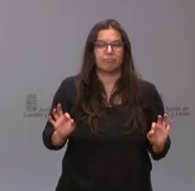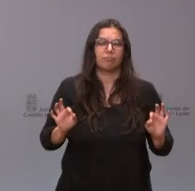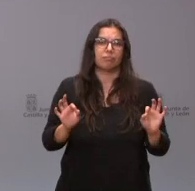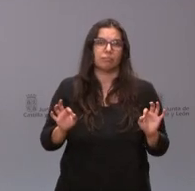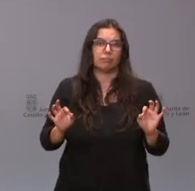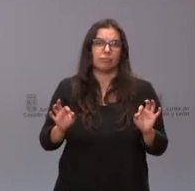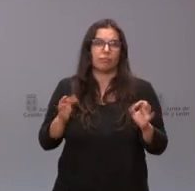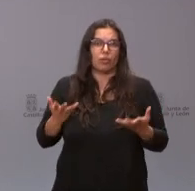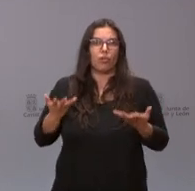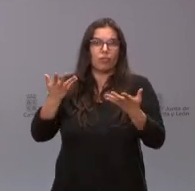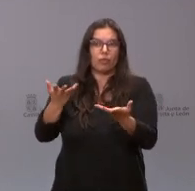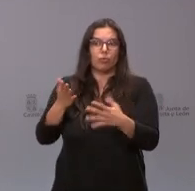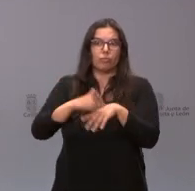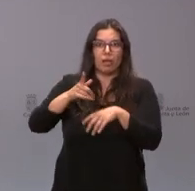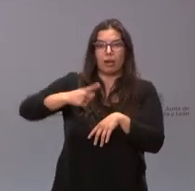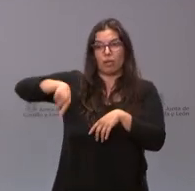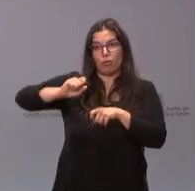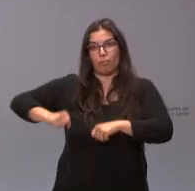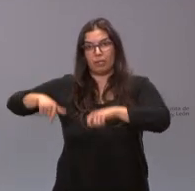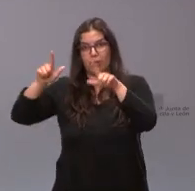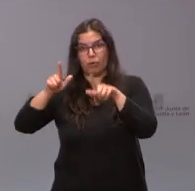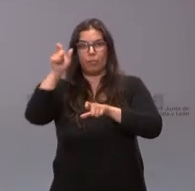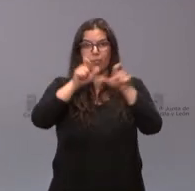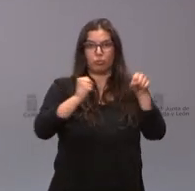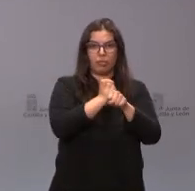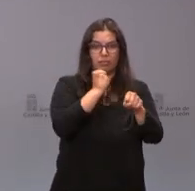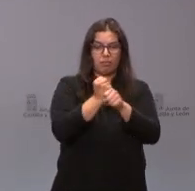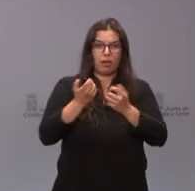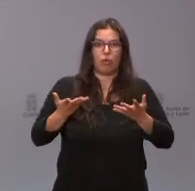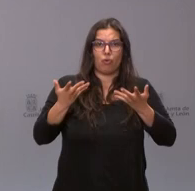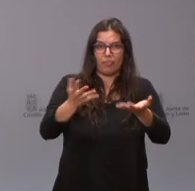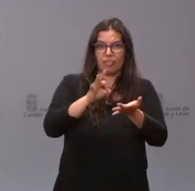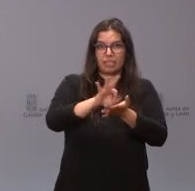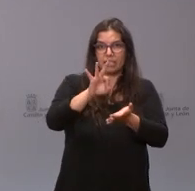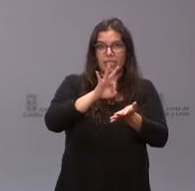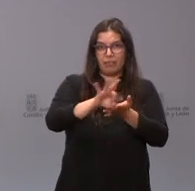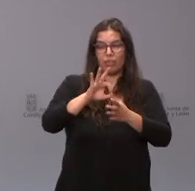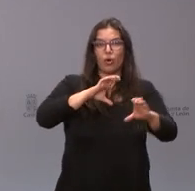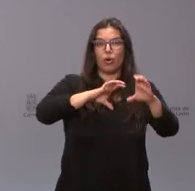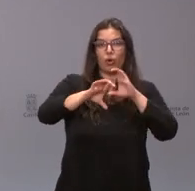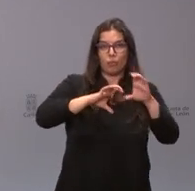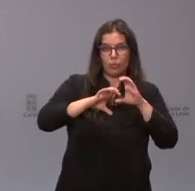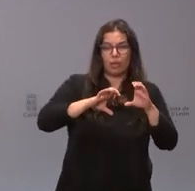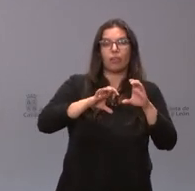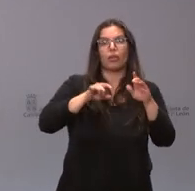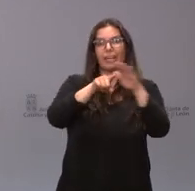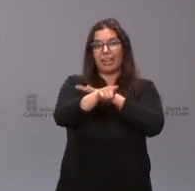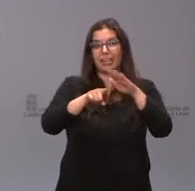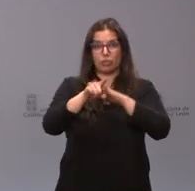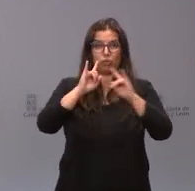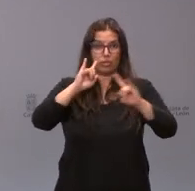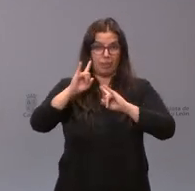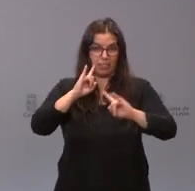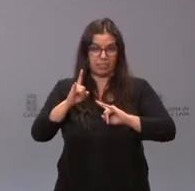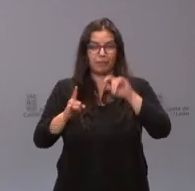ponemos a disposición tanto de la plataforma como del personal que presta el servicio de comunicaciones y de gestión de las llamadas.